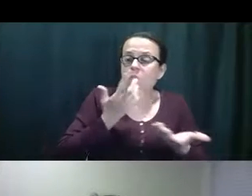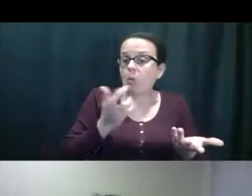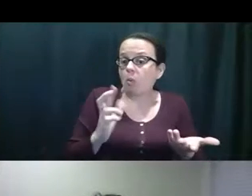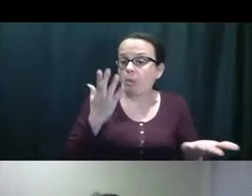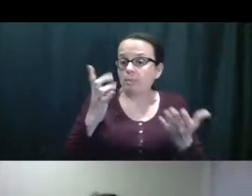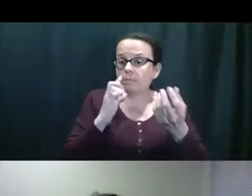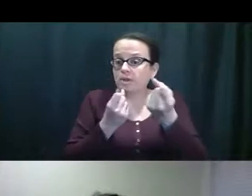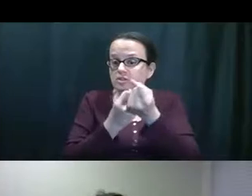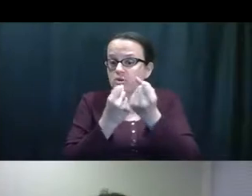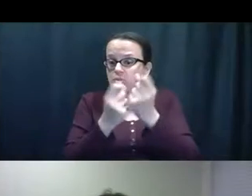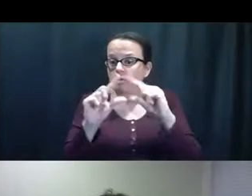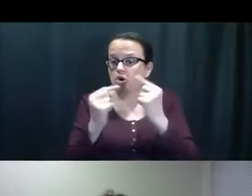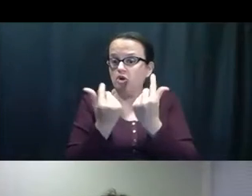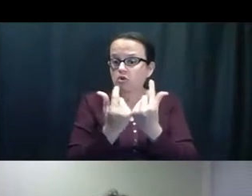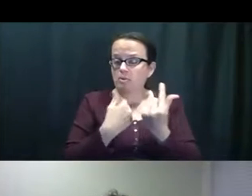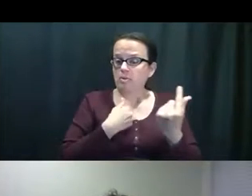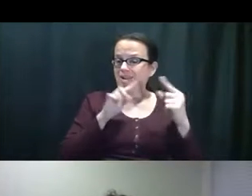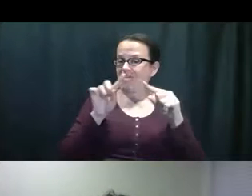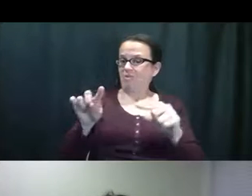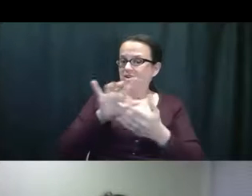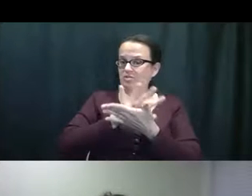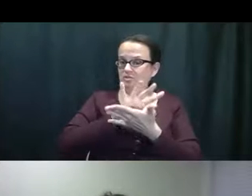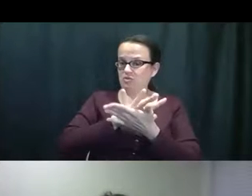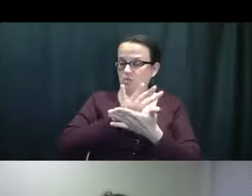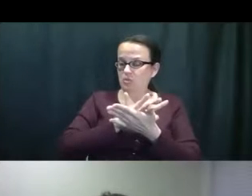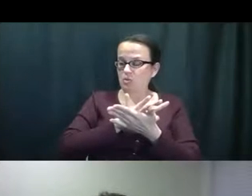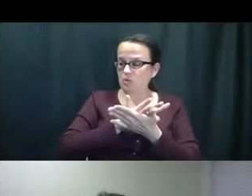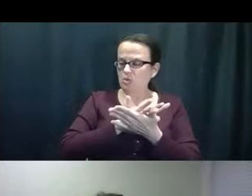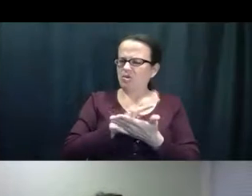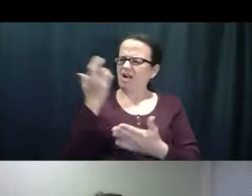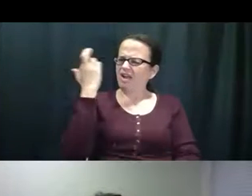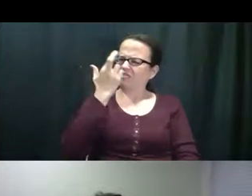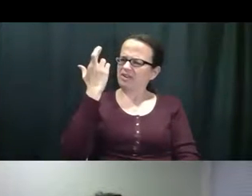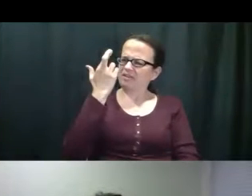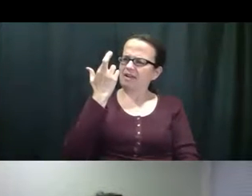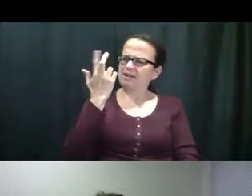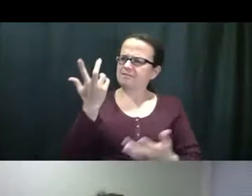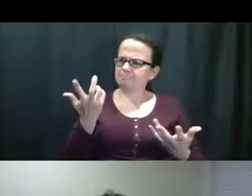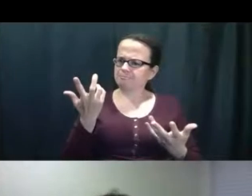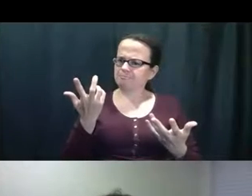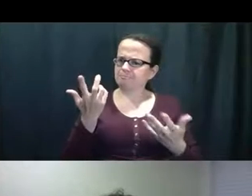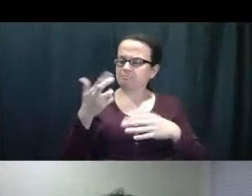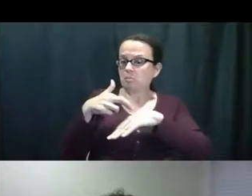Hay. Busque un grupo de apoyo. Eh. También cuando estaba en la escuela. Eh.